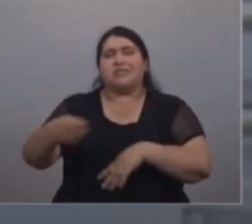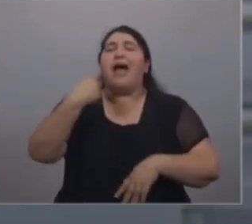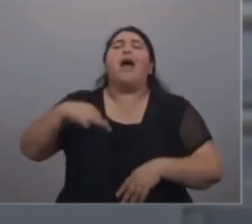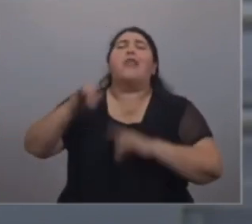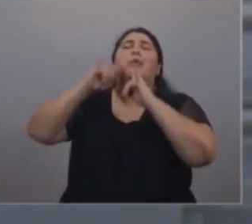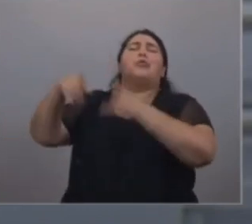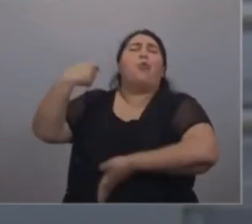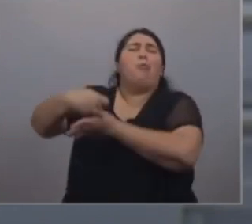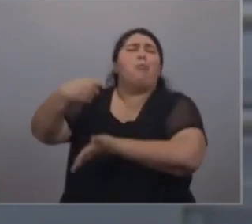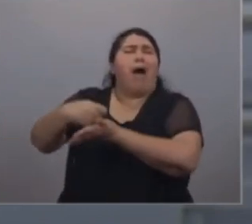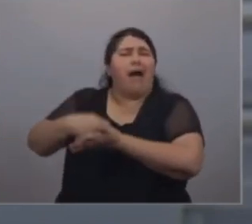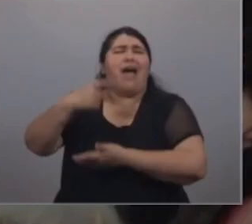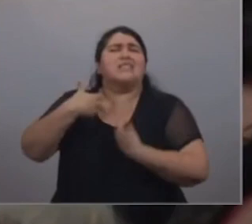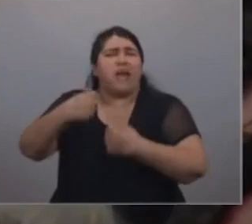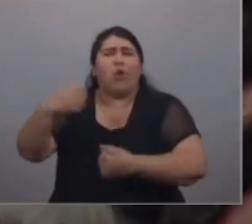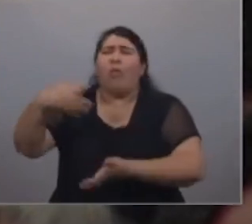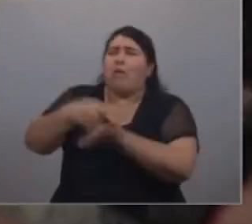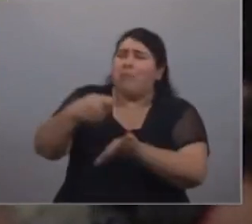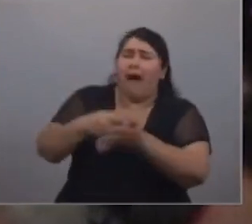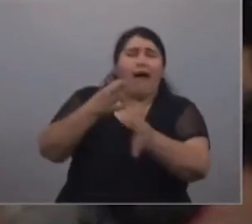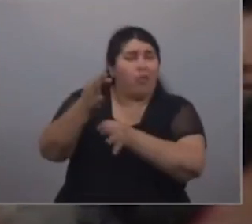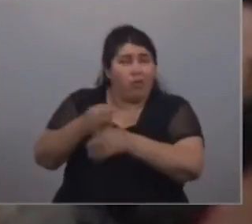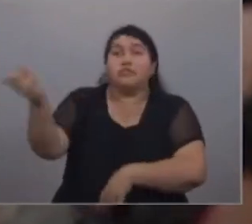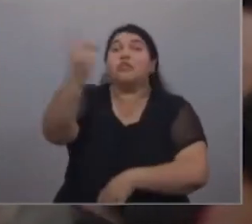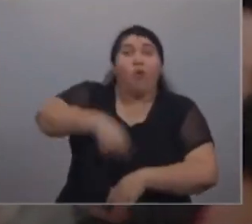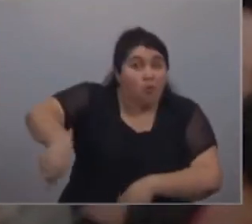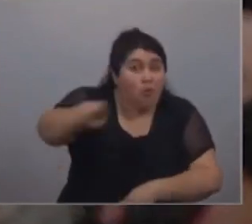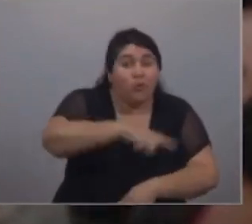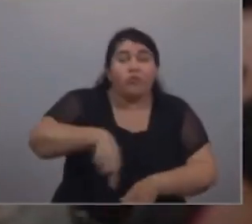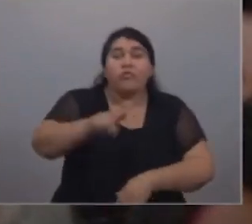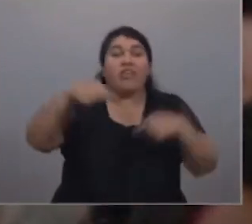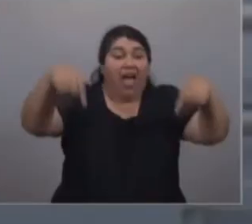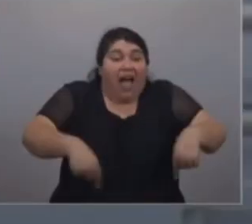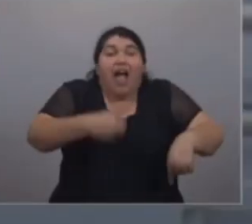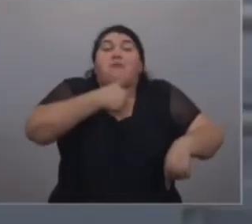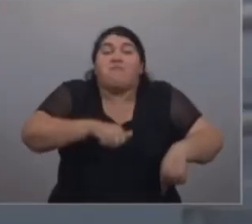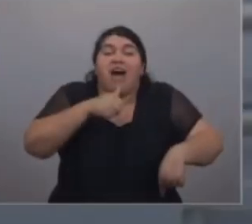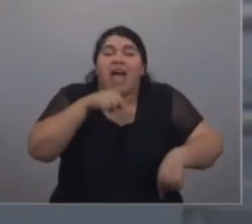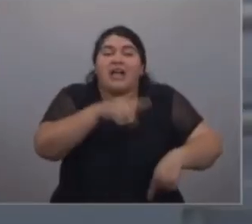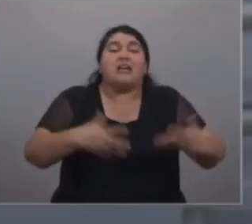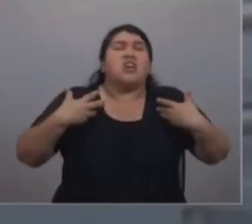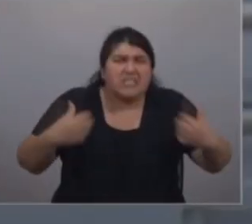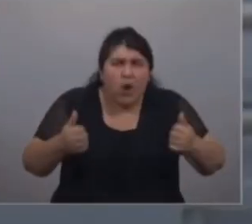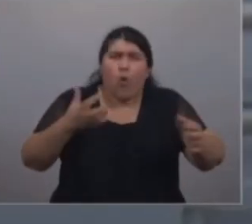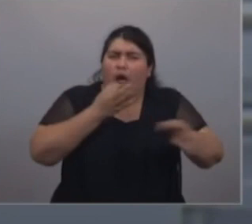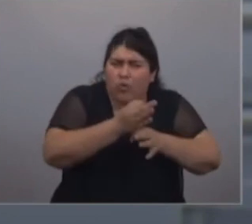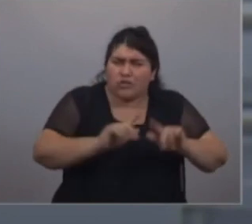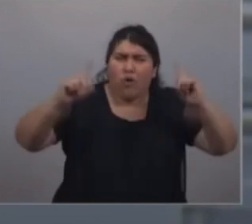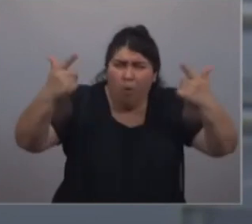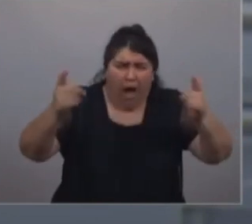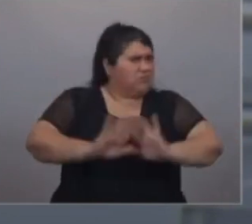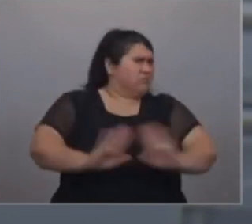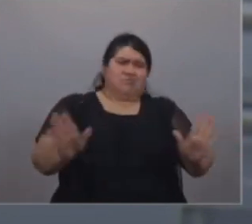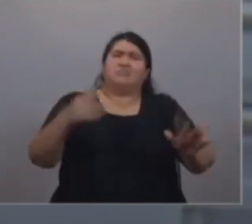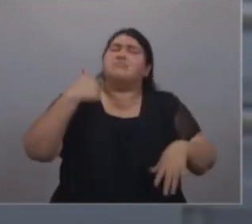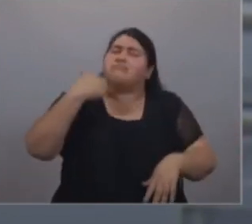pagar la salud, que hay que pagar la educación, y ustedes en Madariaga van a estar sin salud y sin educación, y